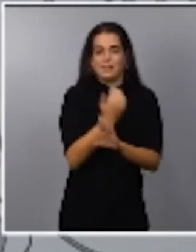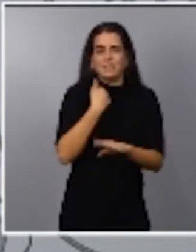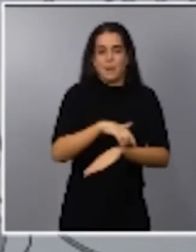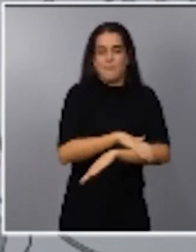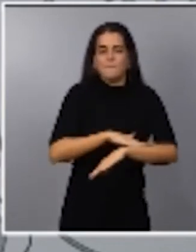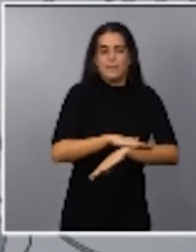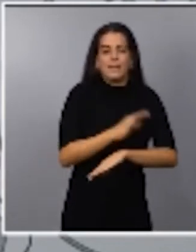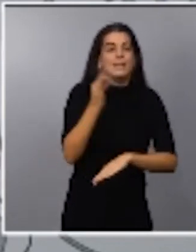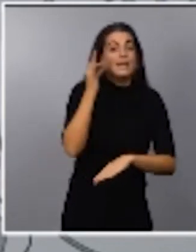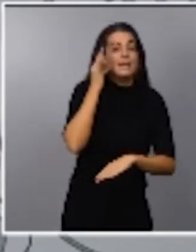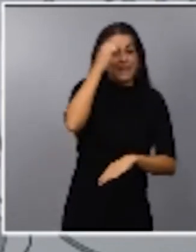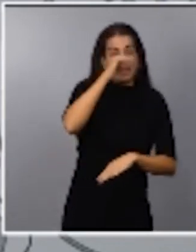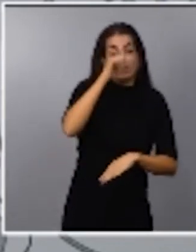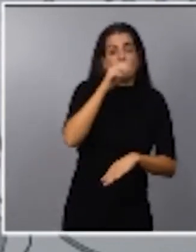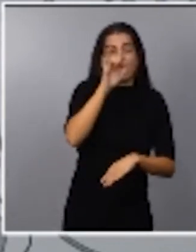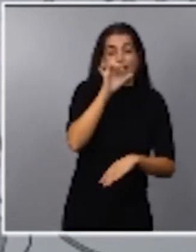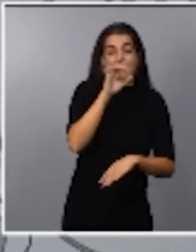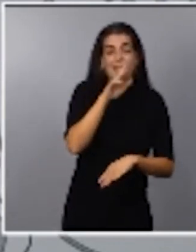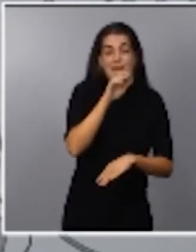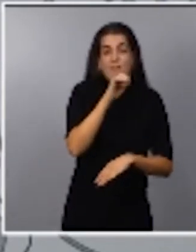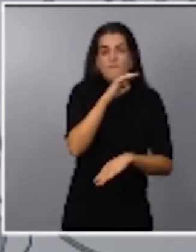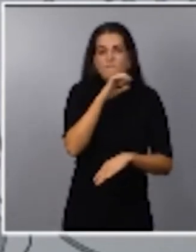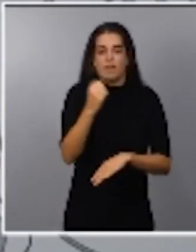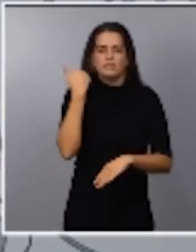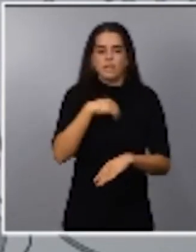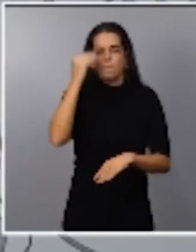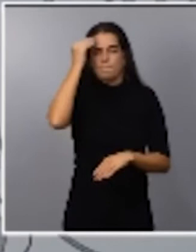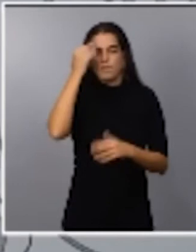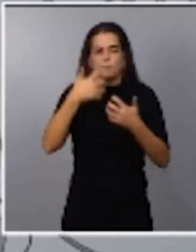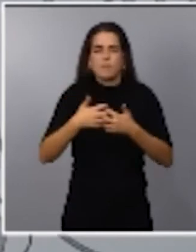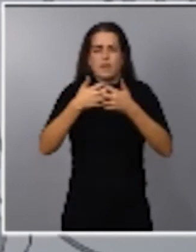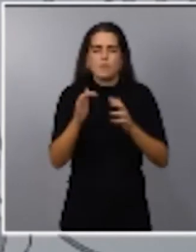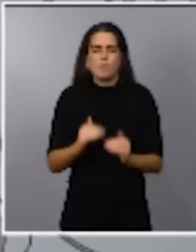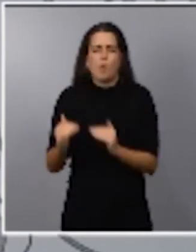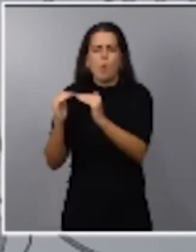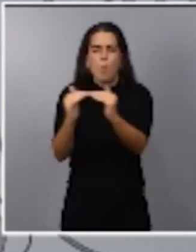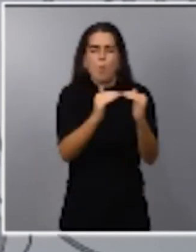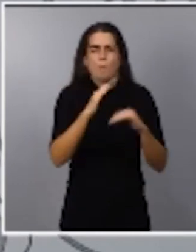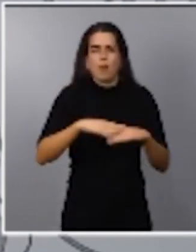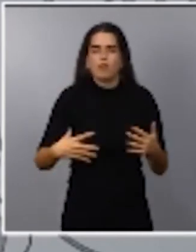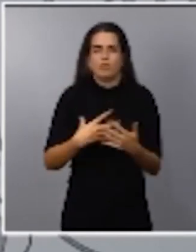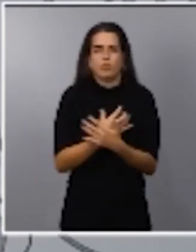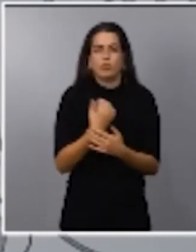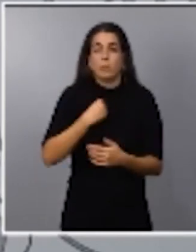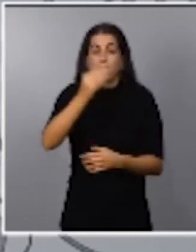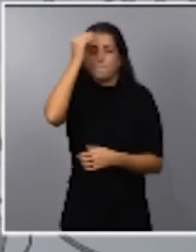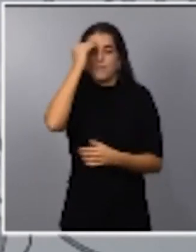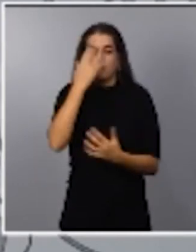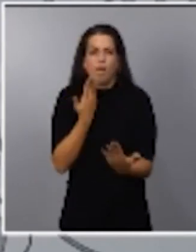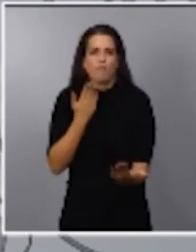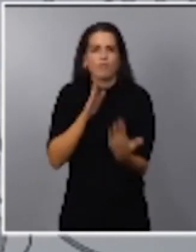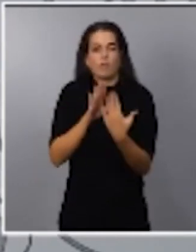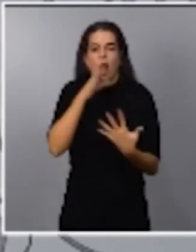creo que es un mecanismo equitativo en el sentido de que sería mucho peor el no afrontarlo ahora y